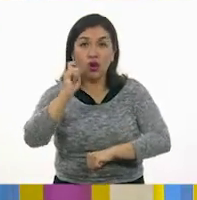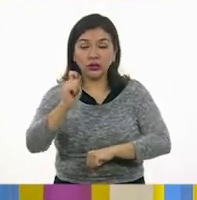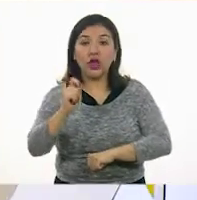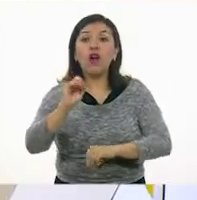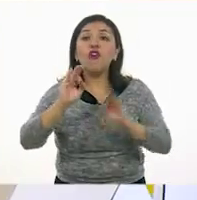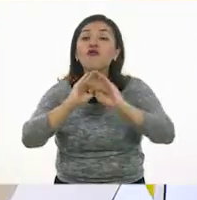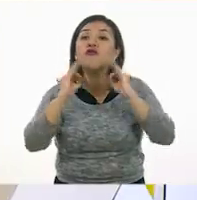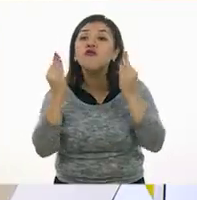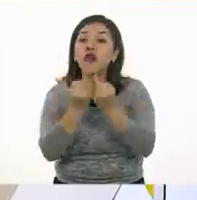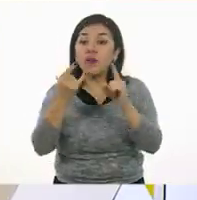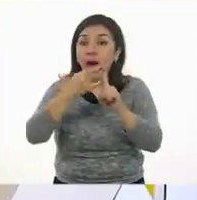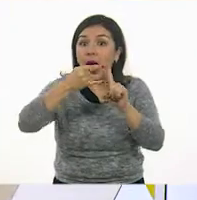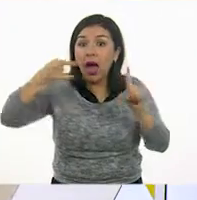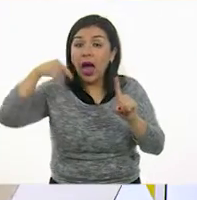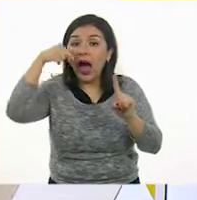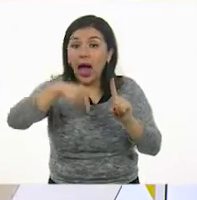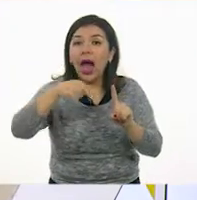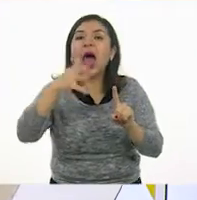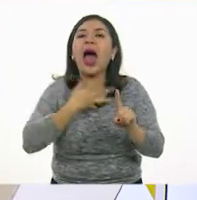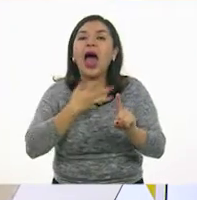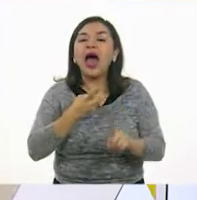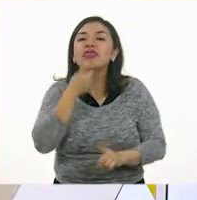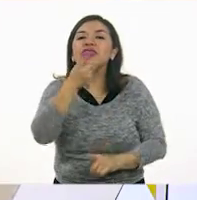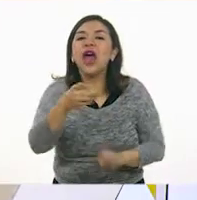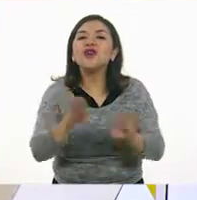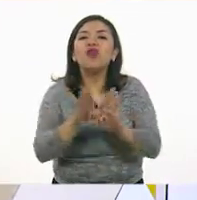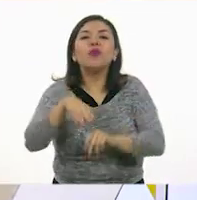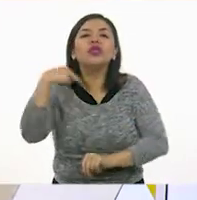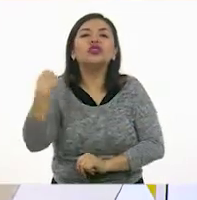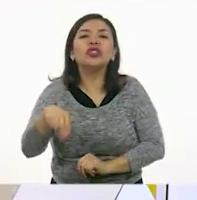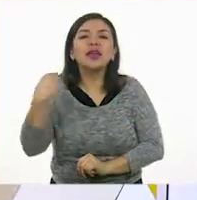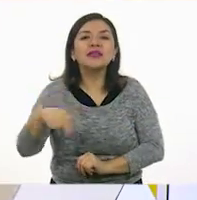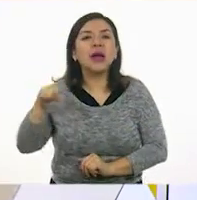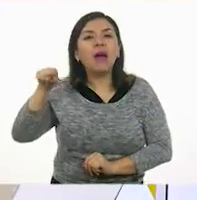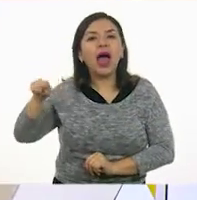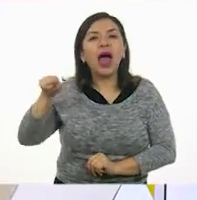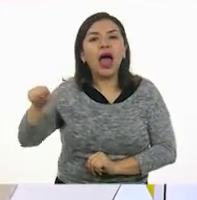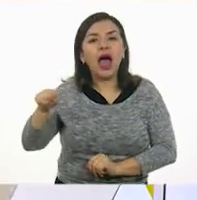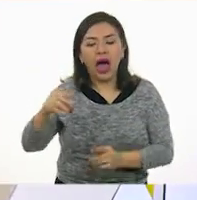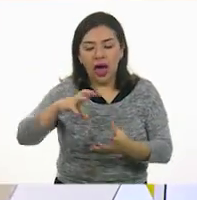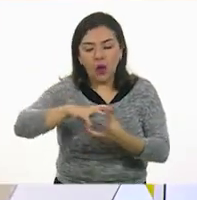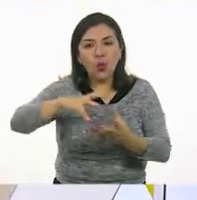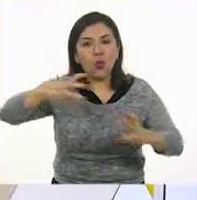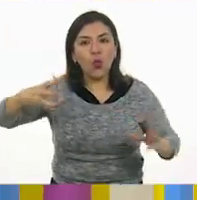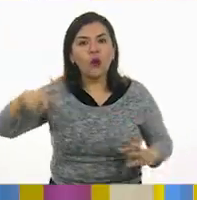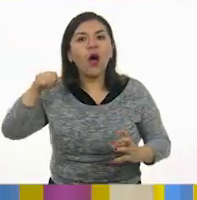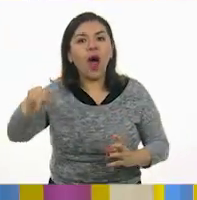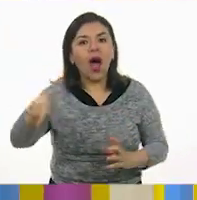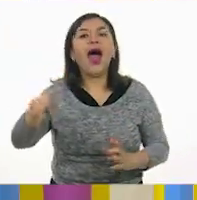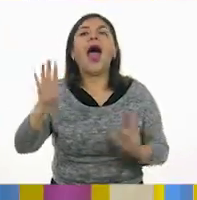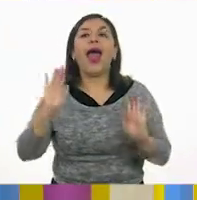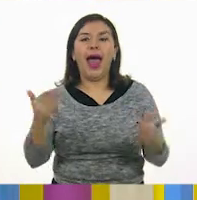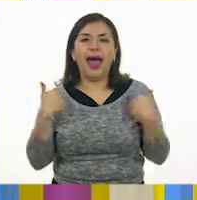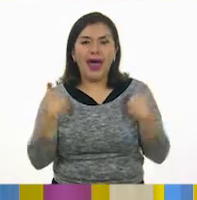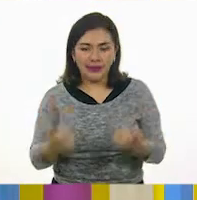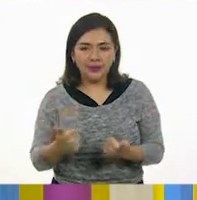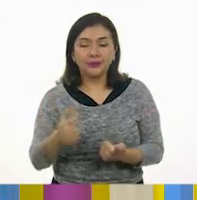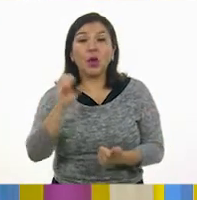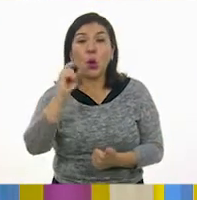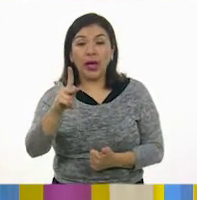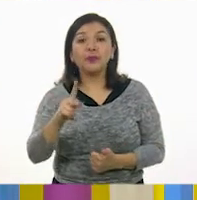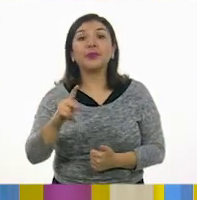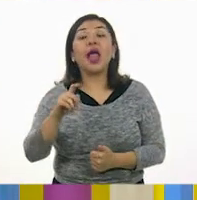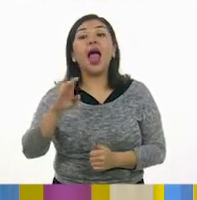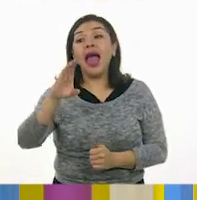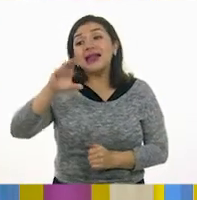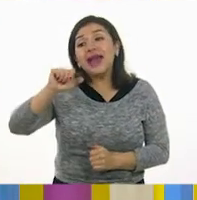las bases es lo que va a definir o darle nombre... Así es. ...a mi cuerpo geométrico, desde luego. Y las